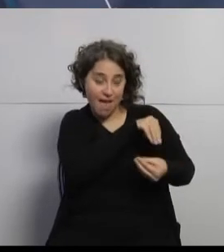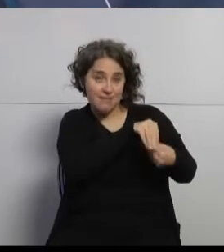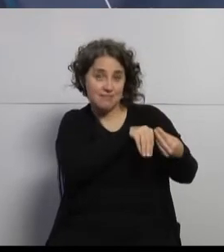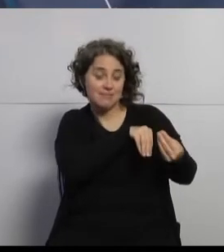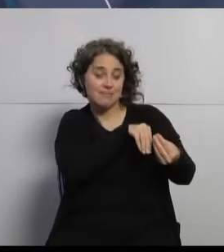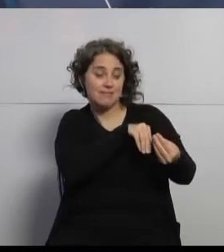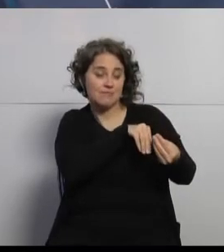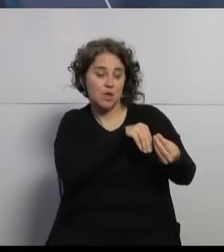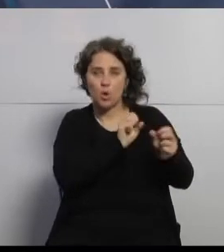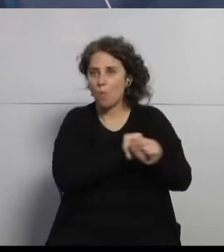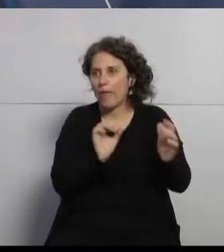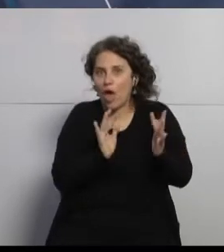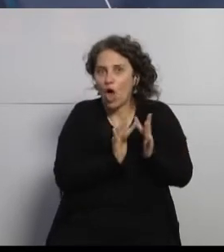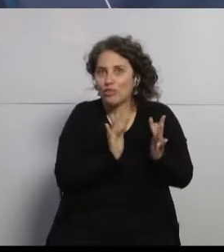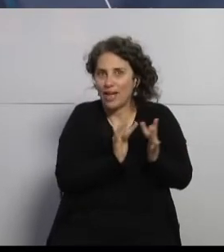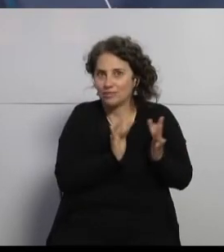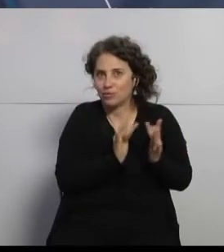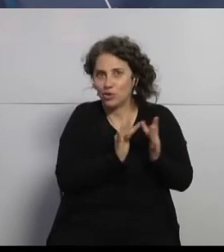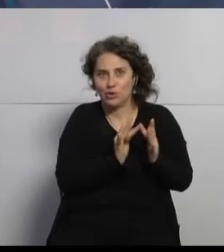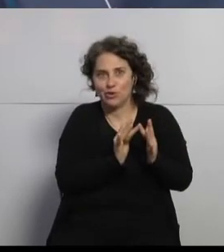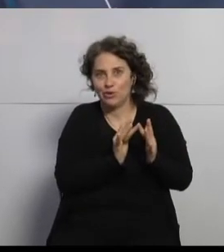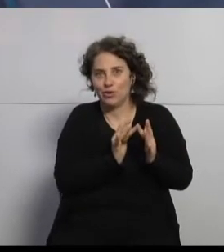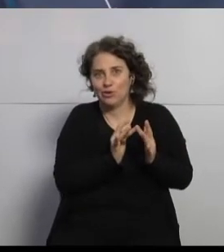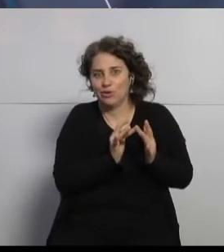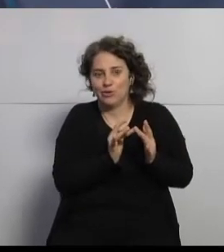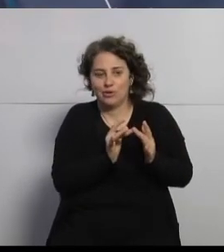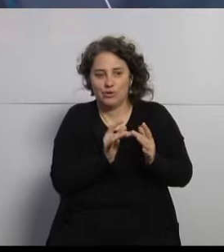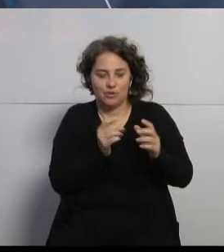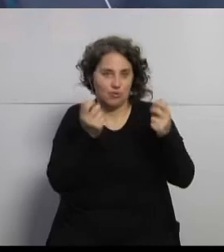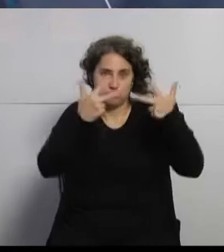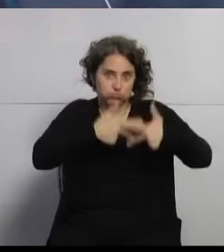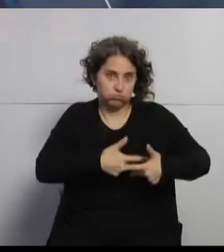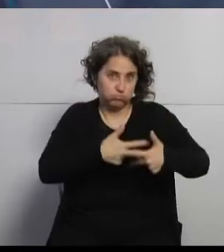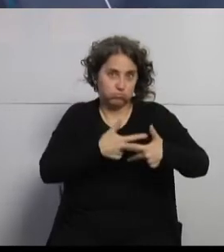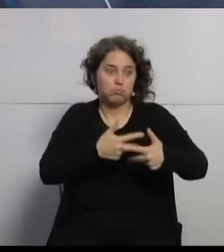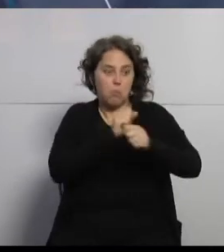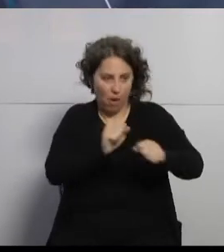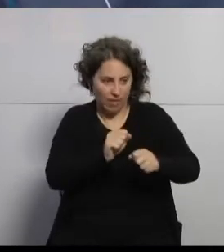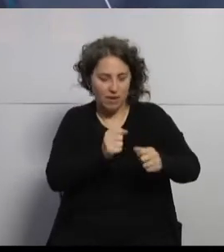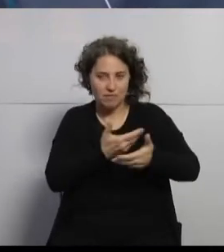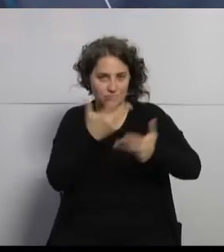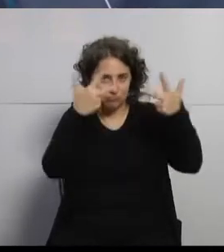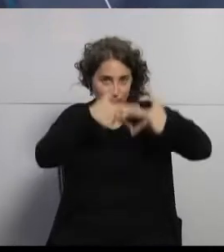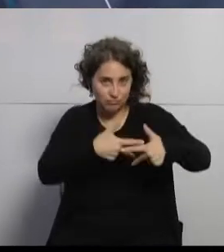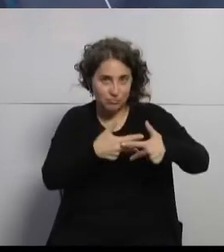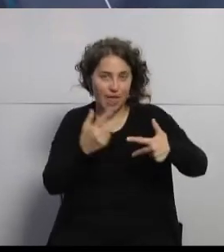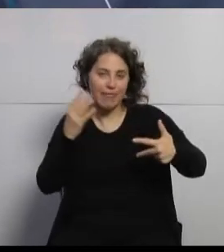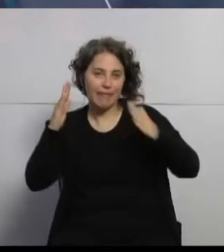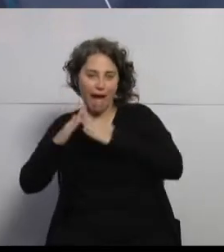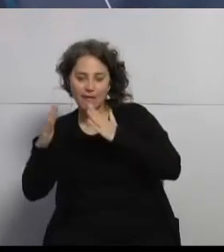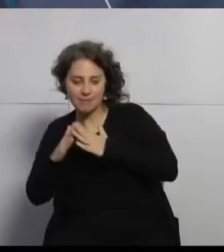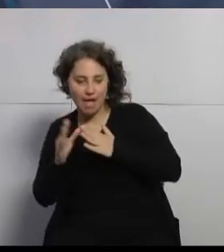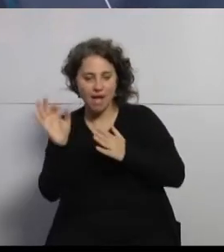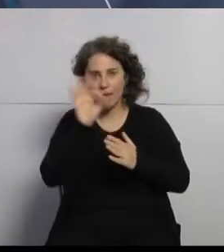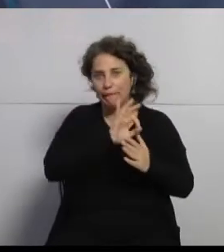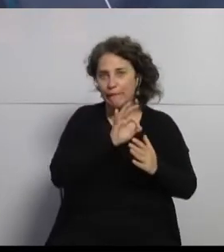como no pueden estar en contacto usando digamos los sistemas de videoconferencia compartir ese video si quieren desde la casa si quieren pues